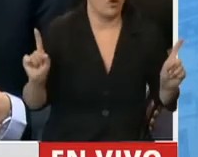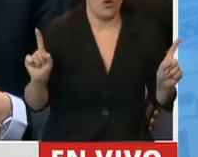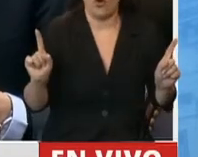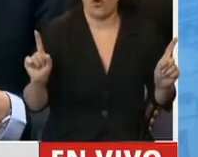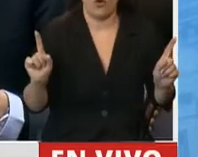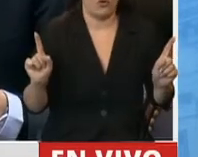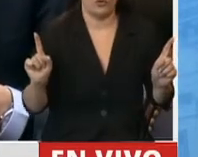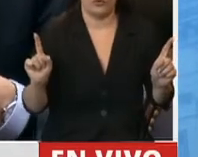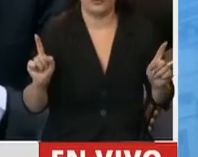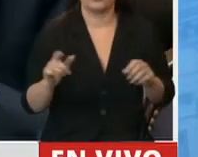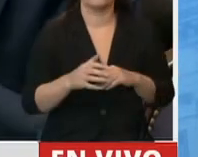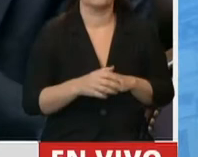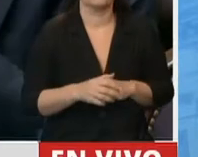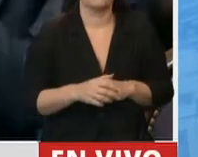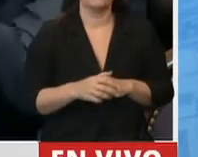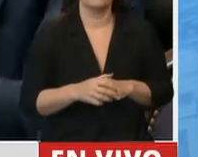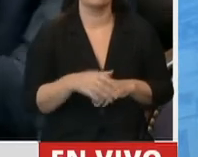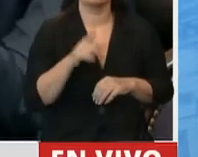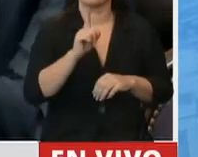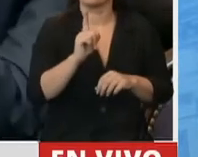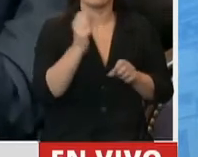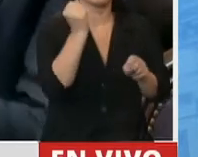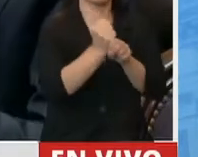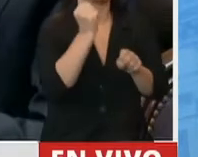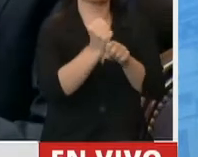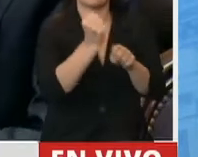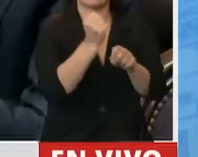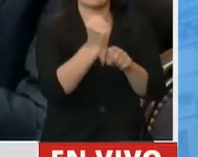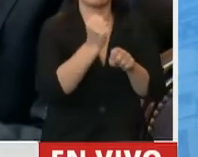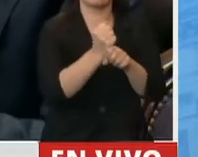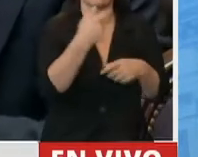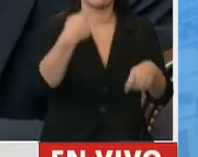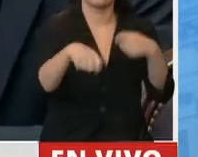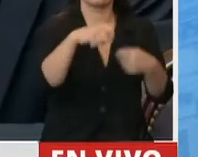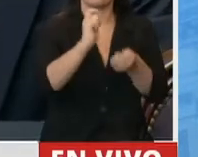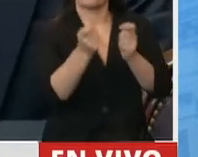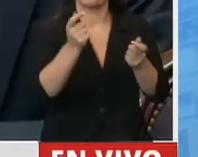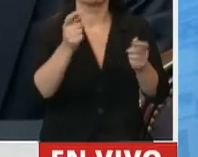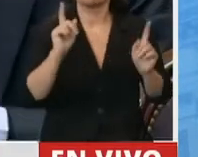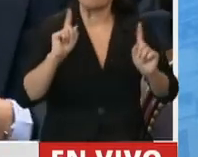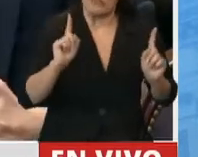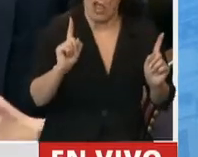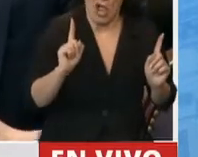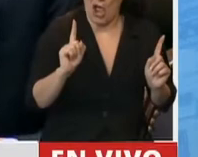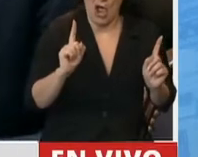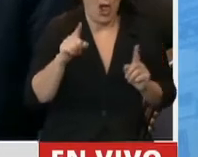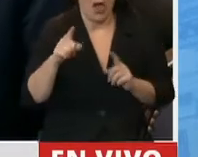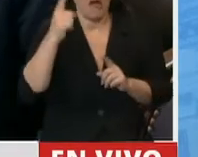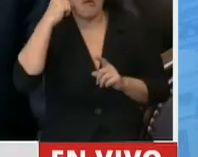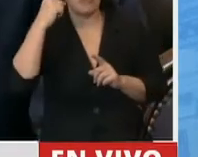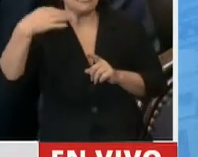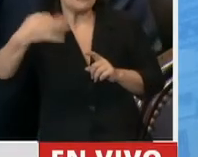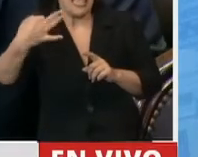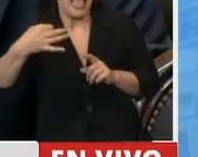flexibilidad en el mal sentido de la palabra, sino en el buen sentido y que tiene que ver con la